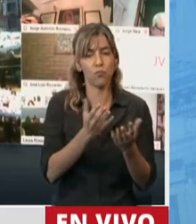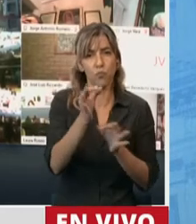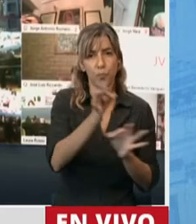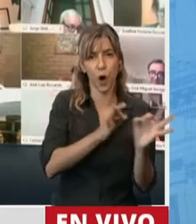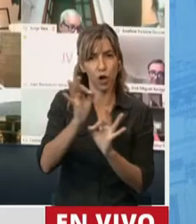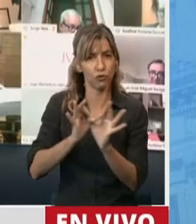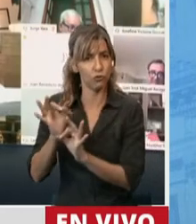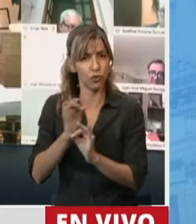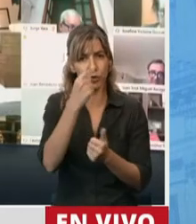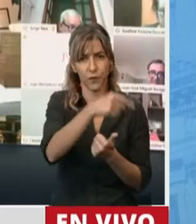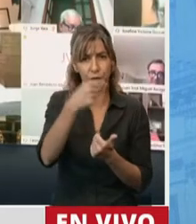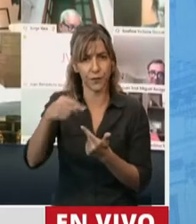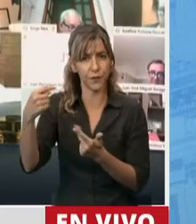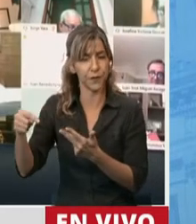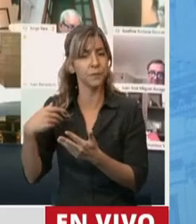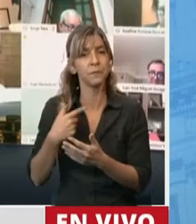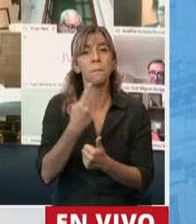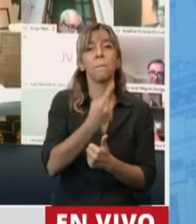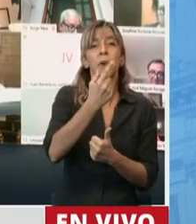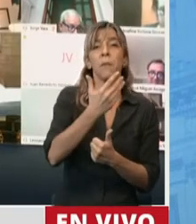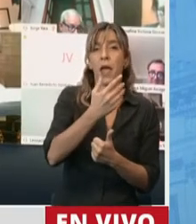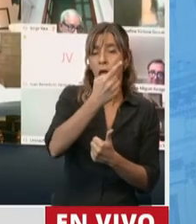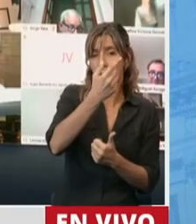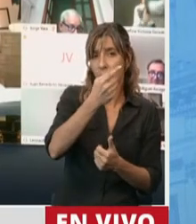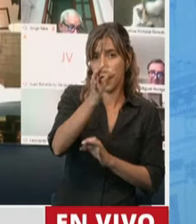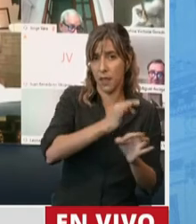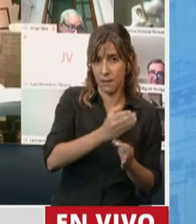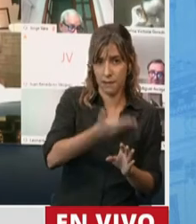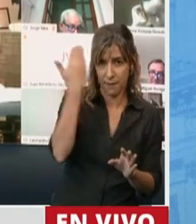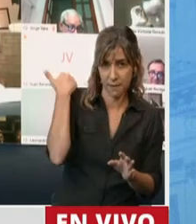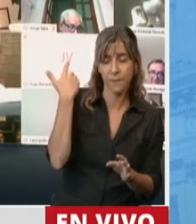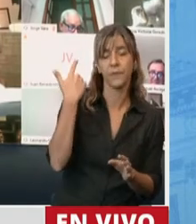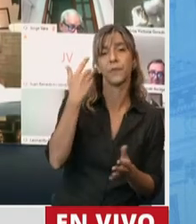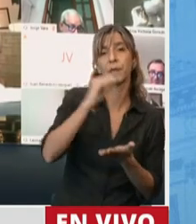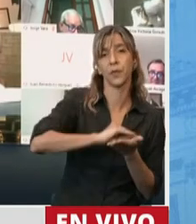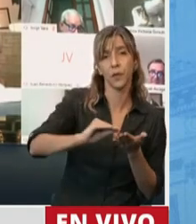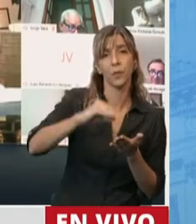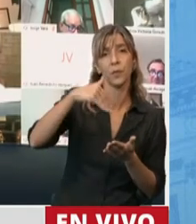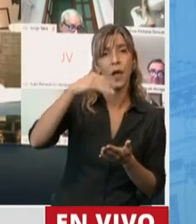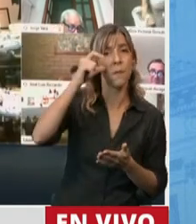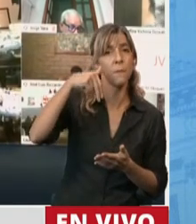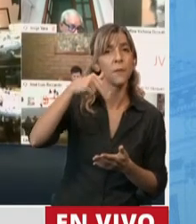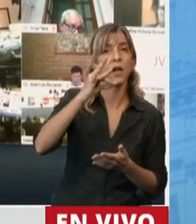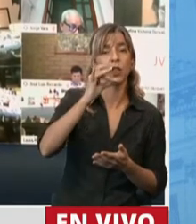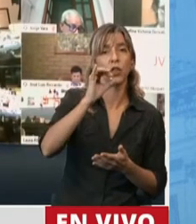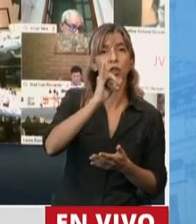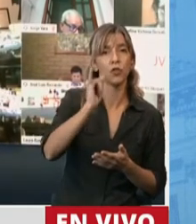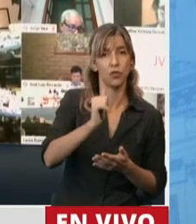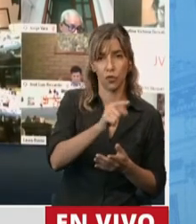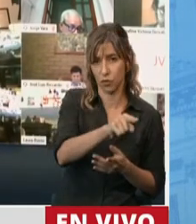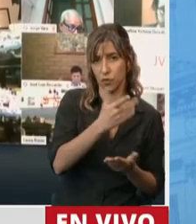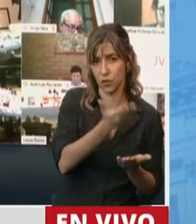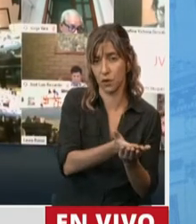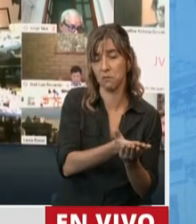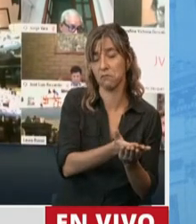y el primer proyecto era de la diputada Mendoza. y eso se tendría que haber respetado